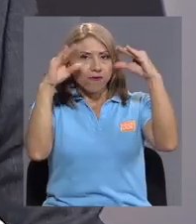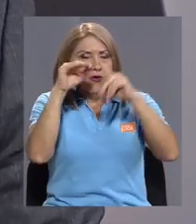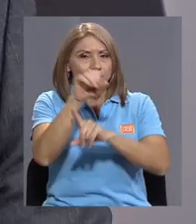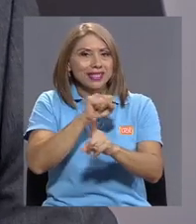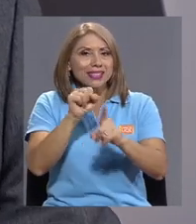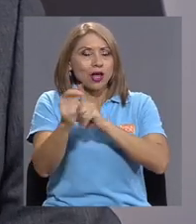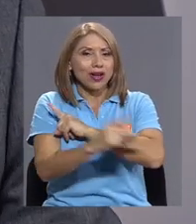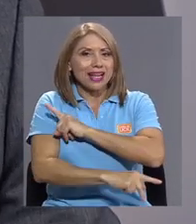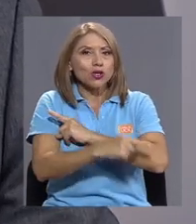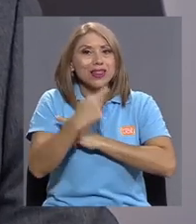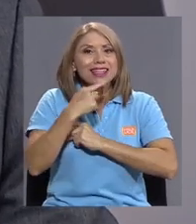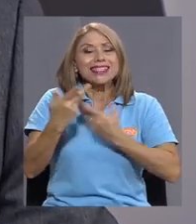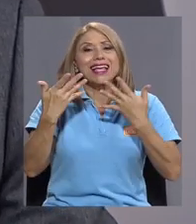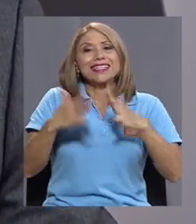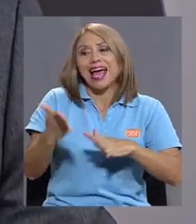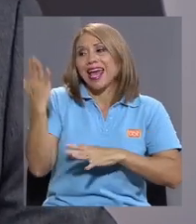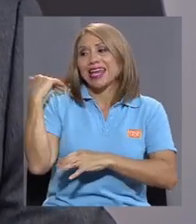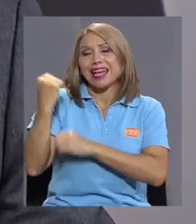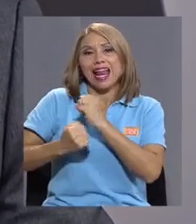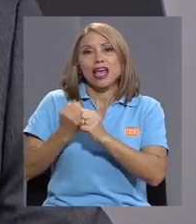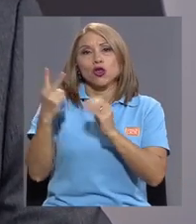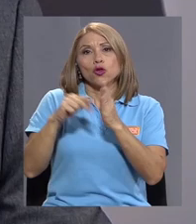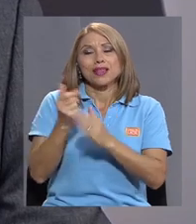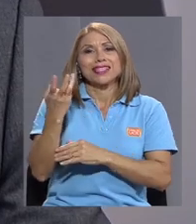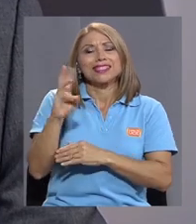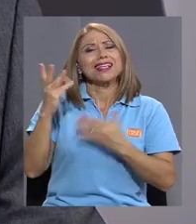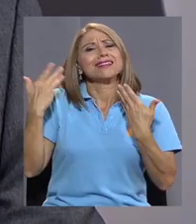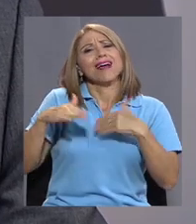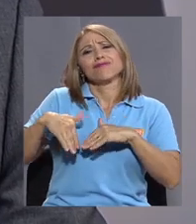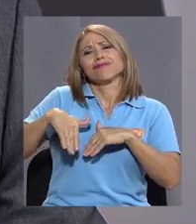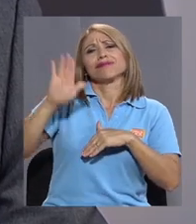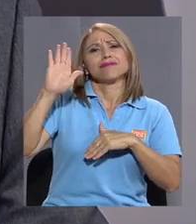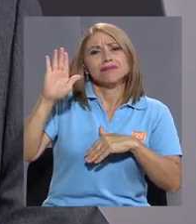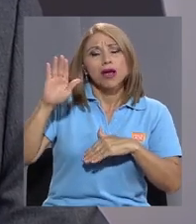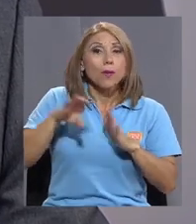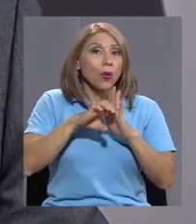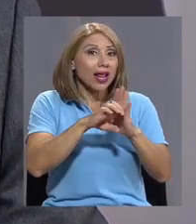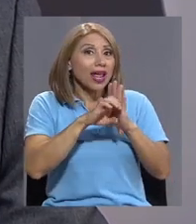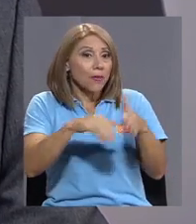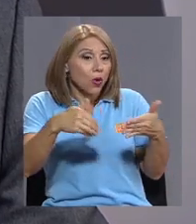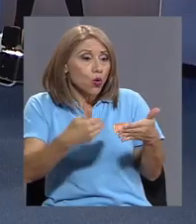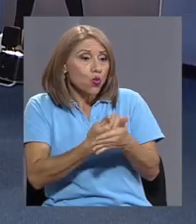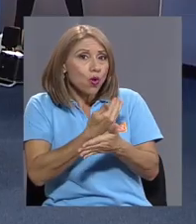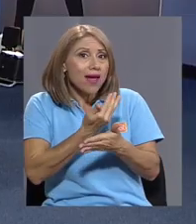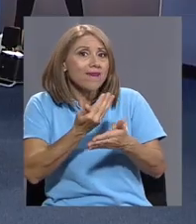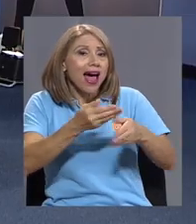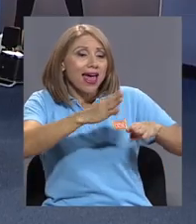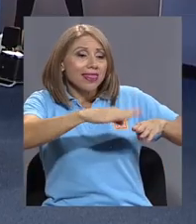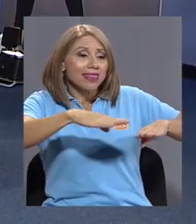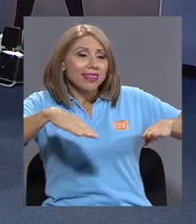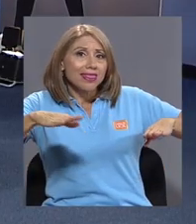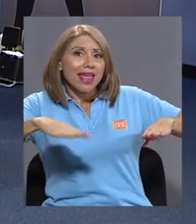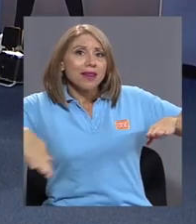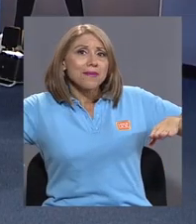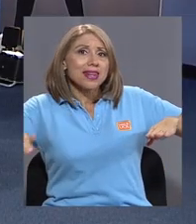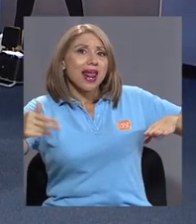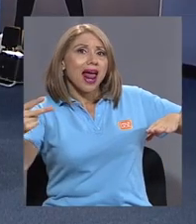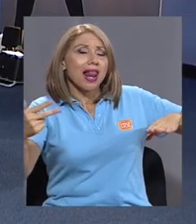lo habíamos superado en un 8% desde el 2015. Por ejemplo, la nueva terminal de contenedores, en Limón.